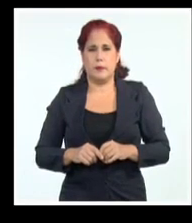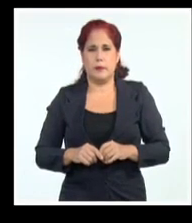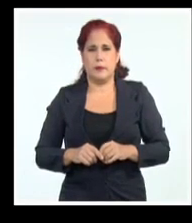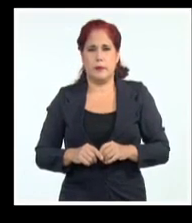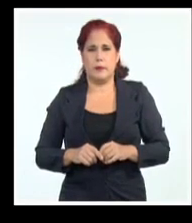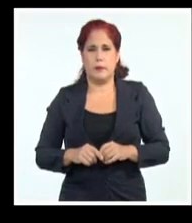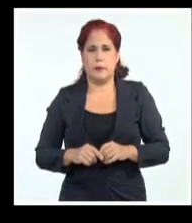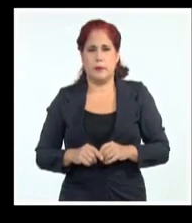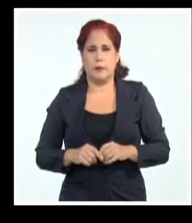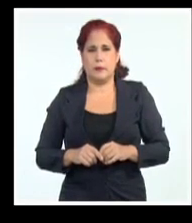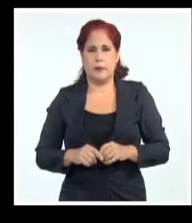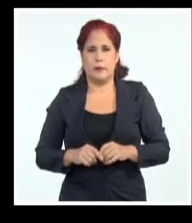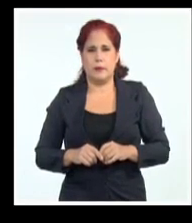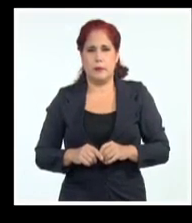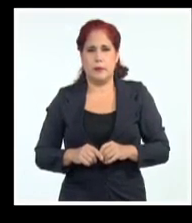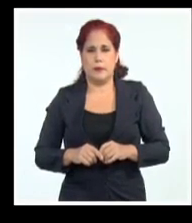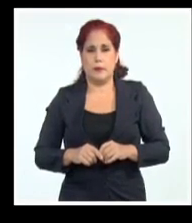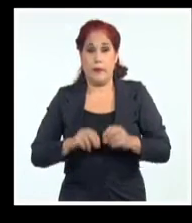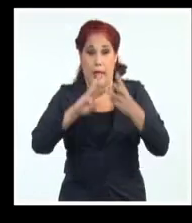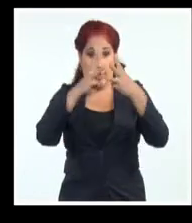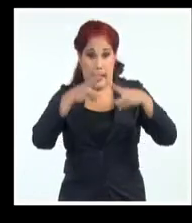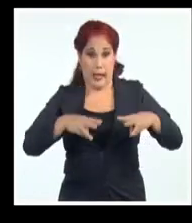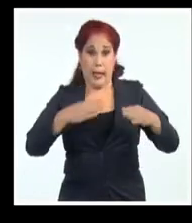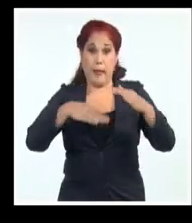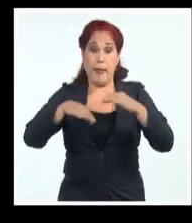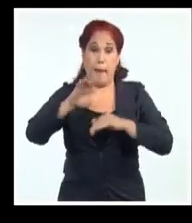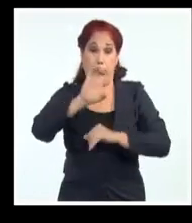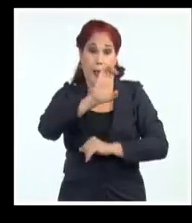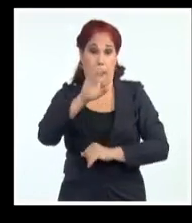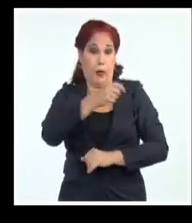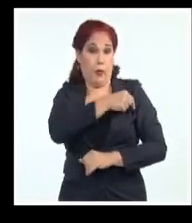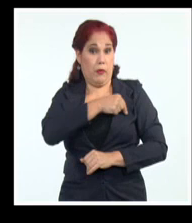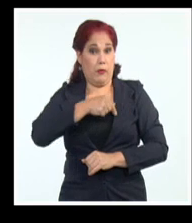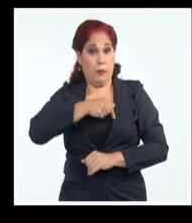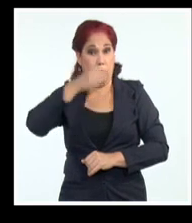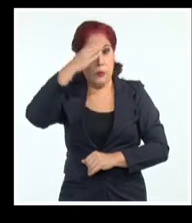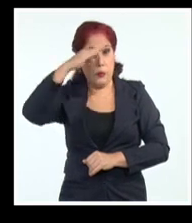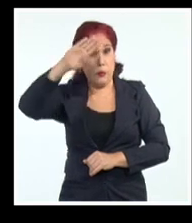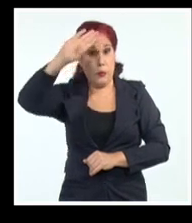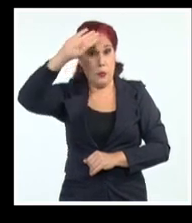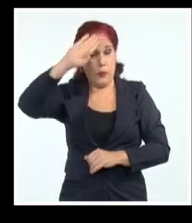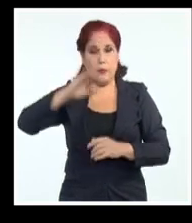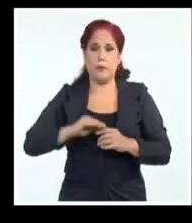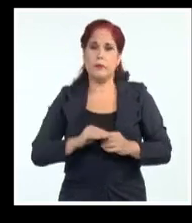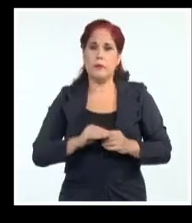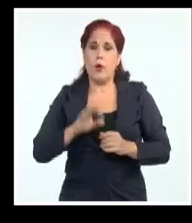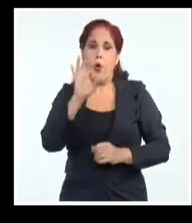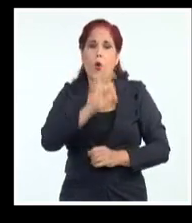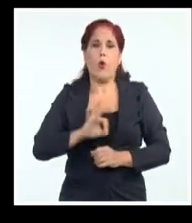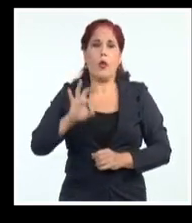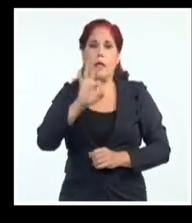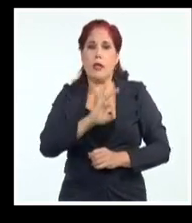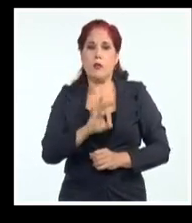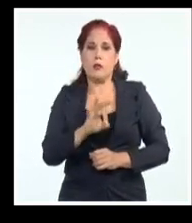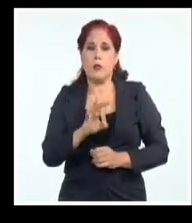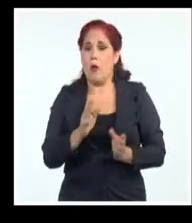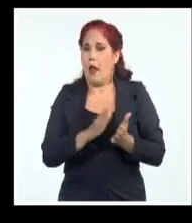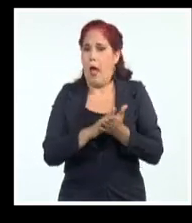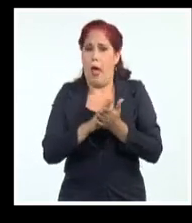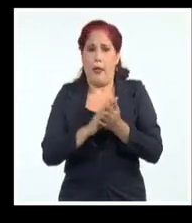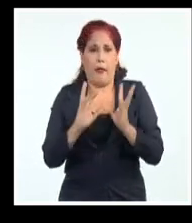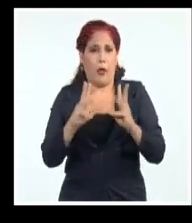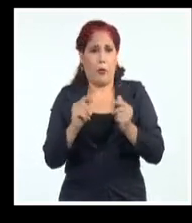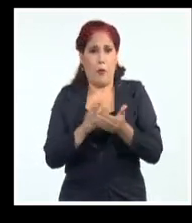Una página, supuestamente del Ministerio del Interior de Cuba, organización sin fines de lucro.